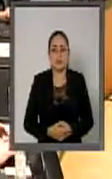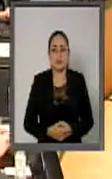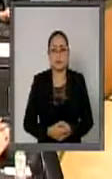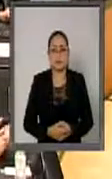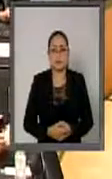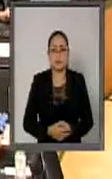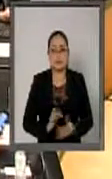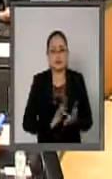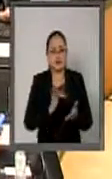Muchas gracias, señor canciller.